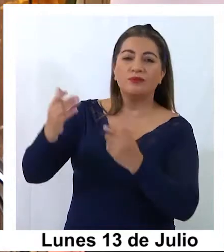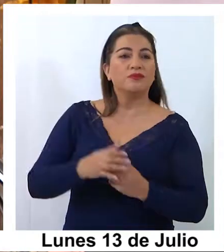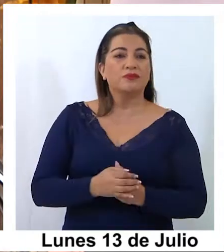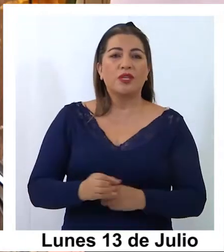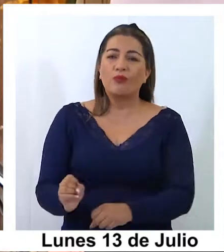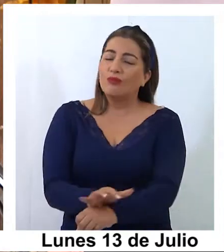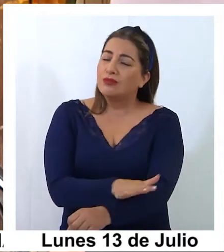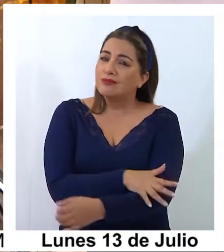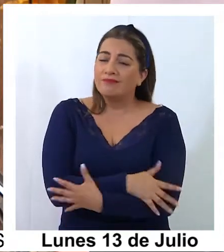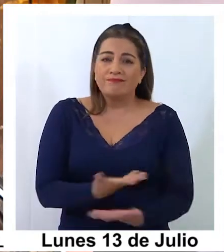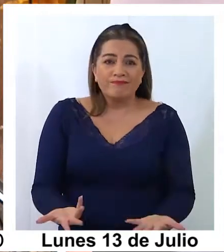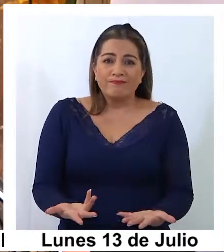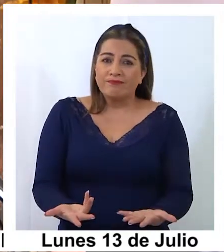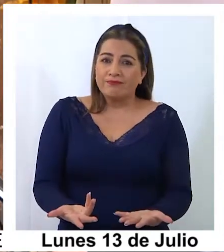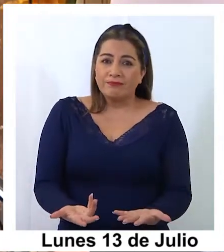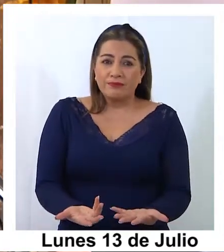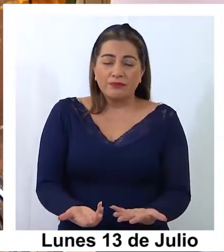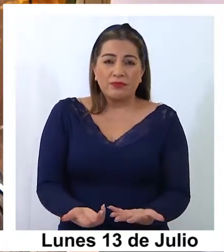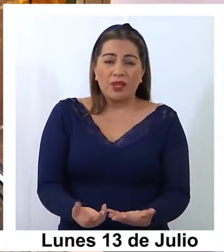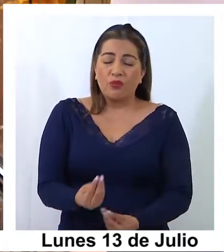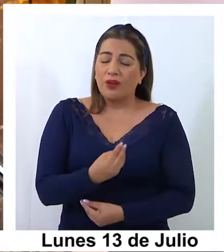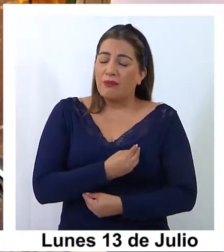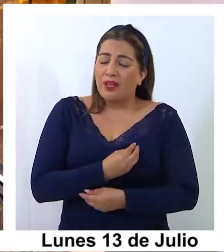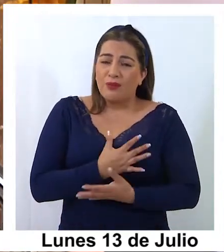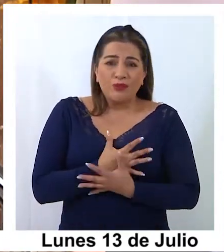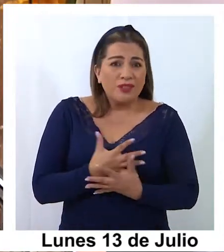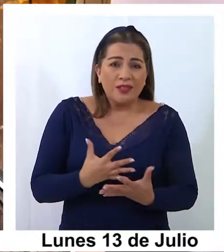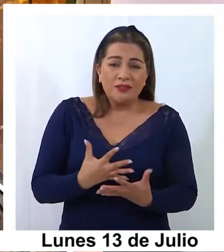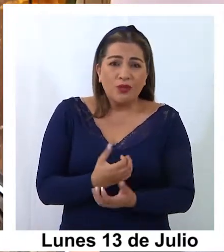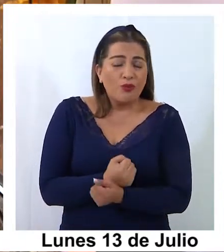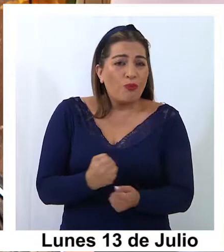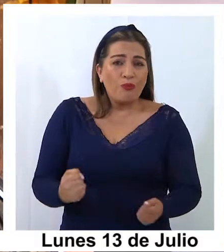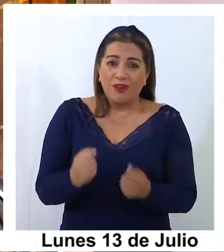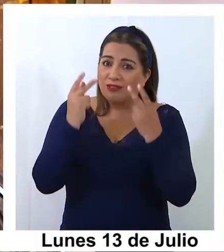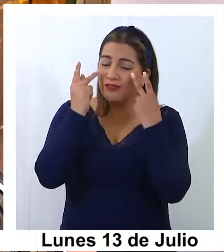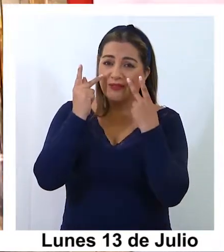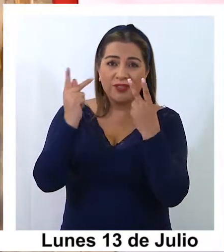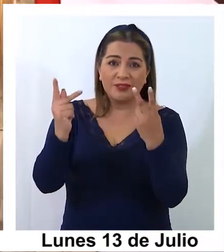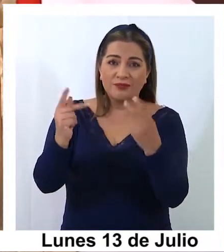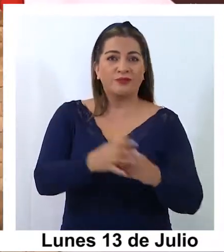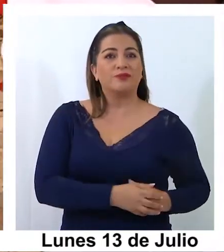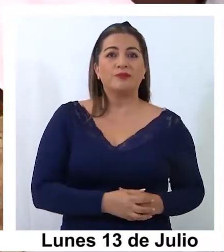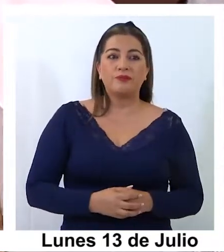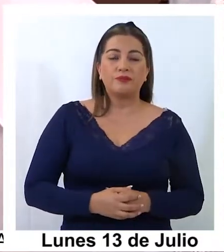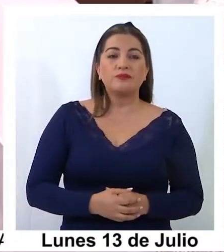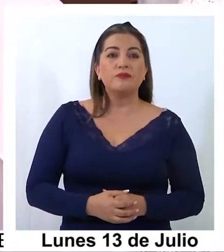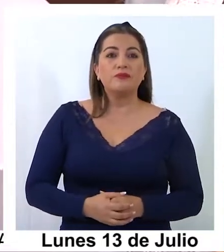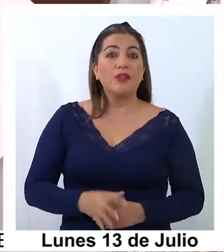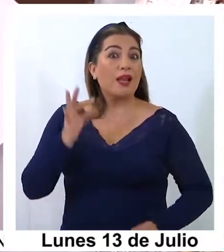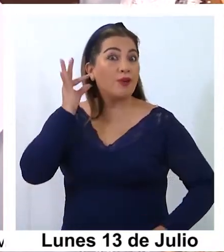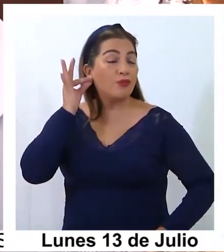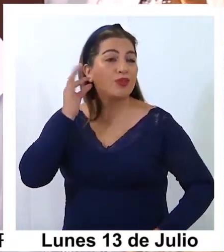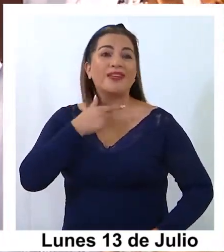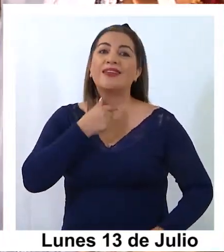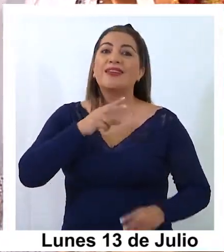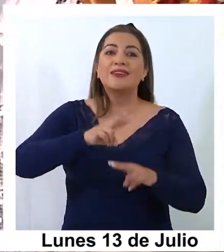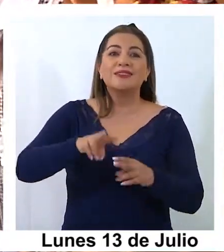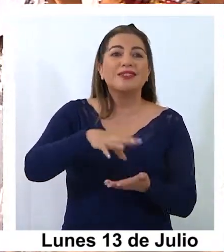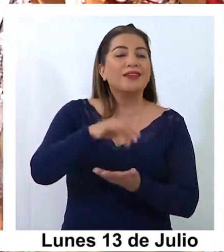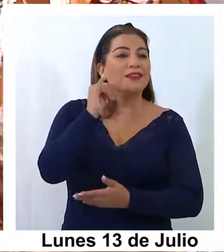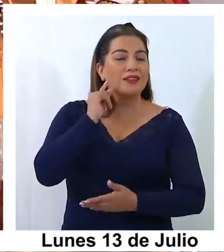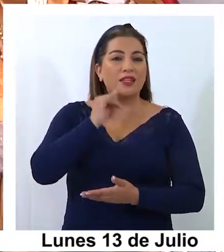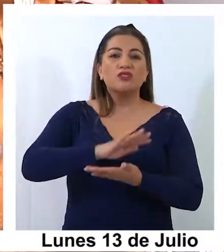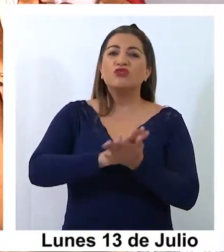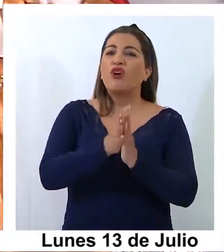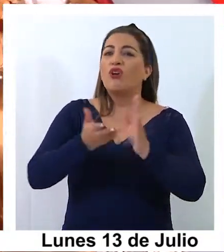emociona terrible porque es una pena tan grande que uno no pudo subir. Esta vecina quiere hacer en Iquique todo